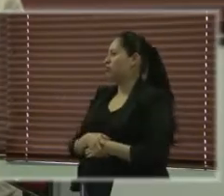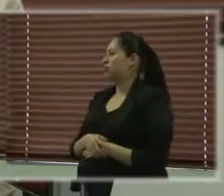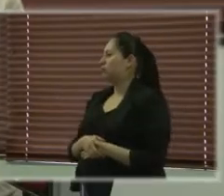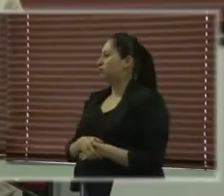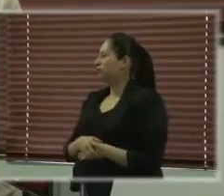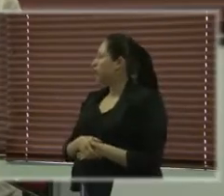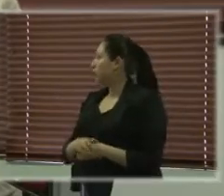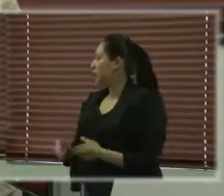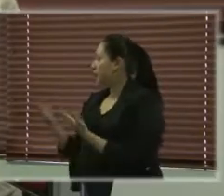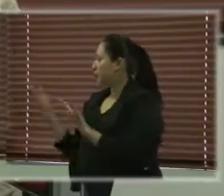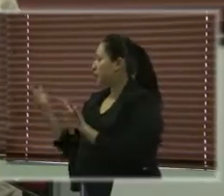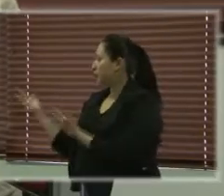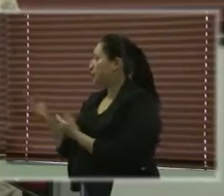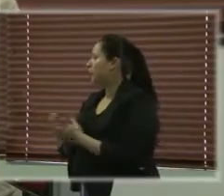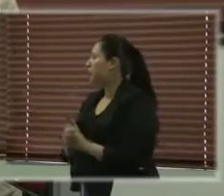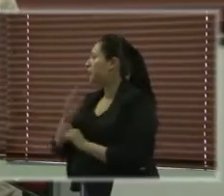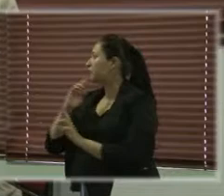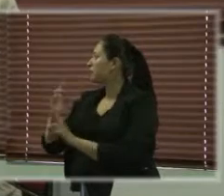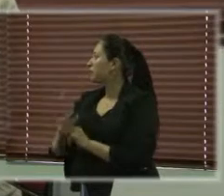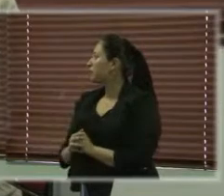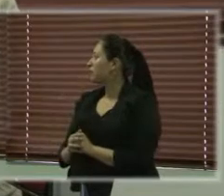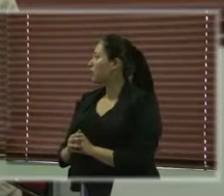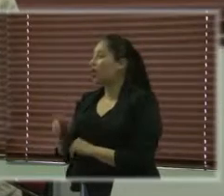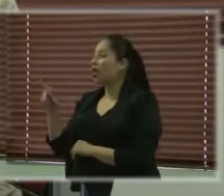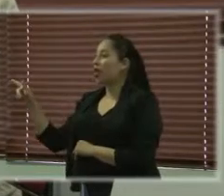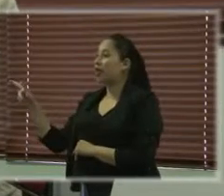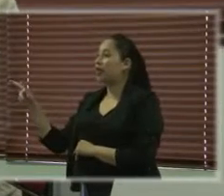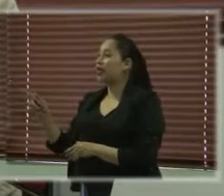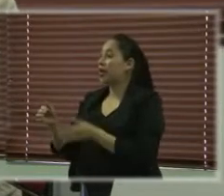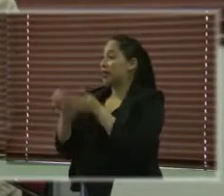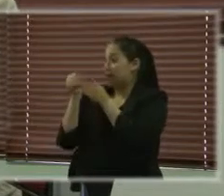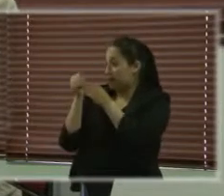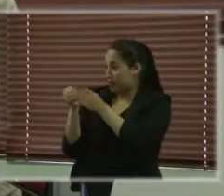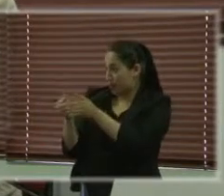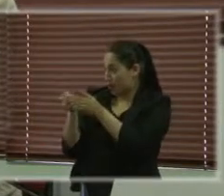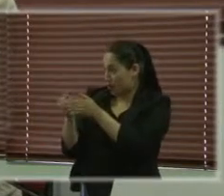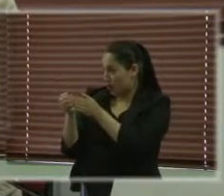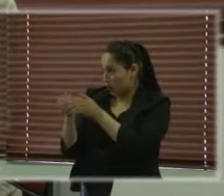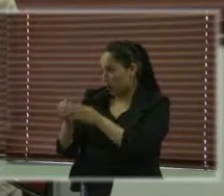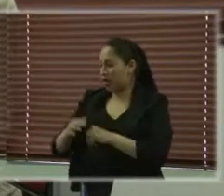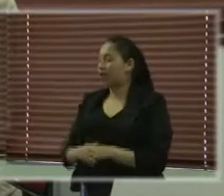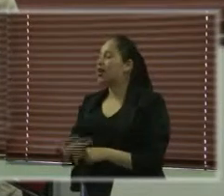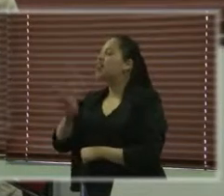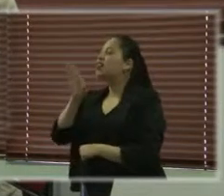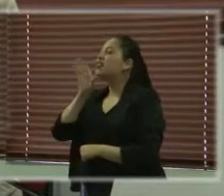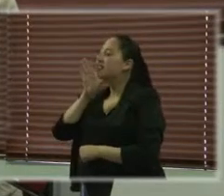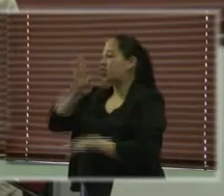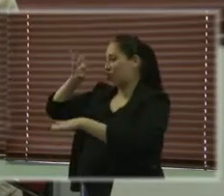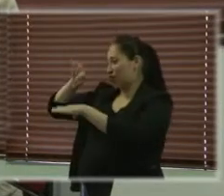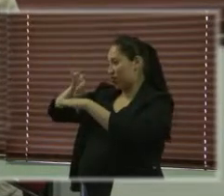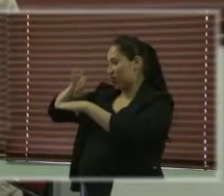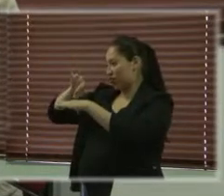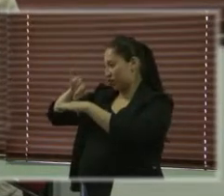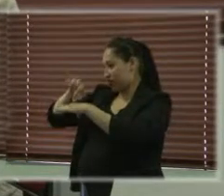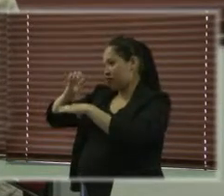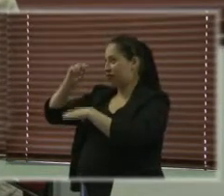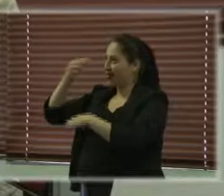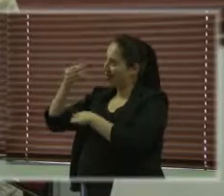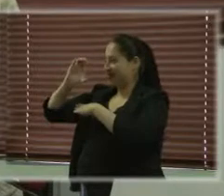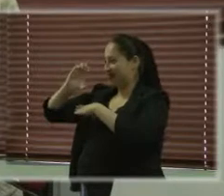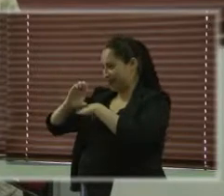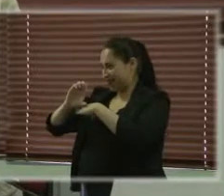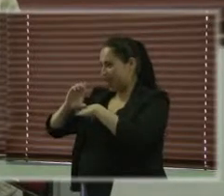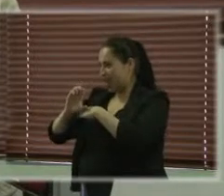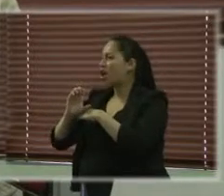Bueno, la metodología Making it Work fue desarrollada por Handicap International, no recientemente, sino que hace ya algunos